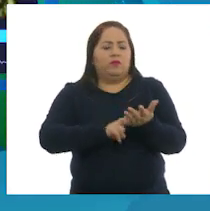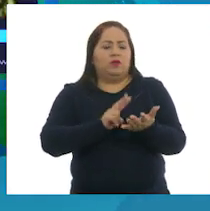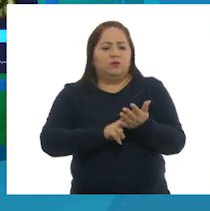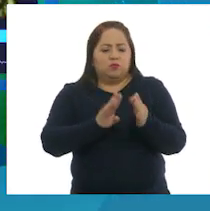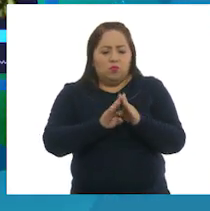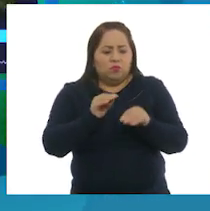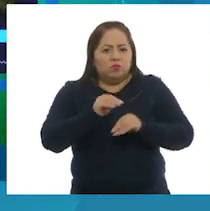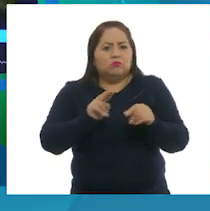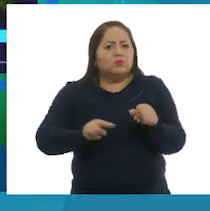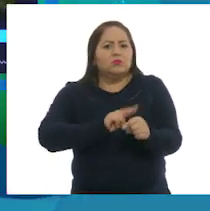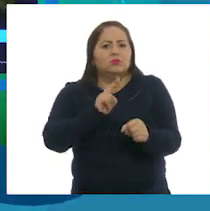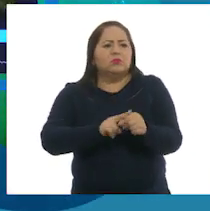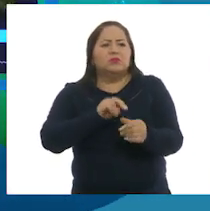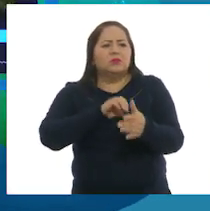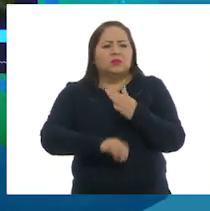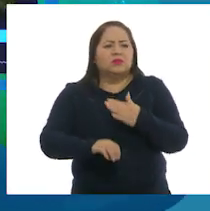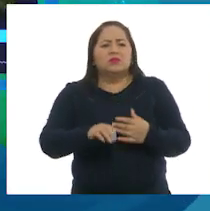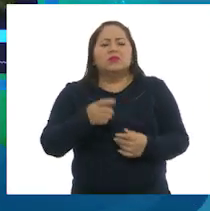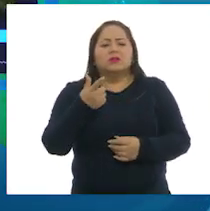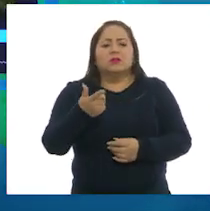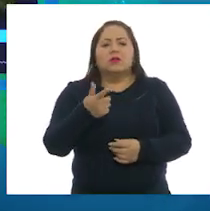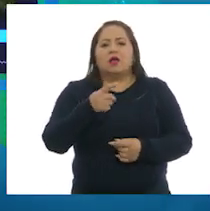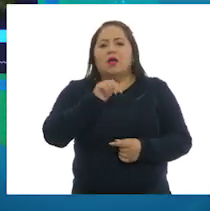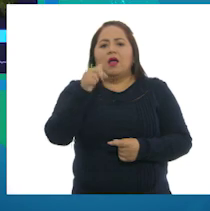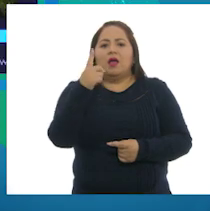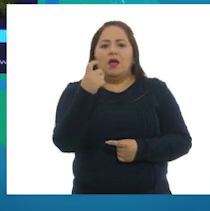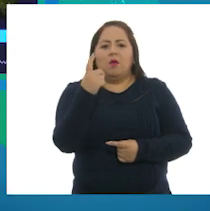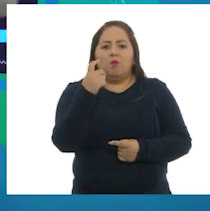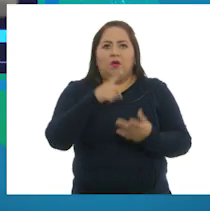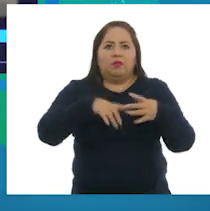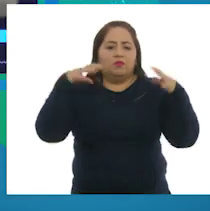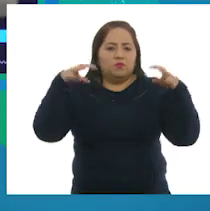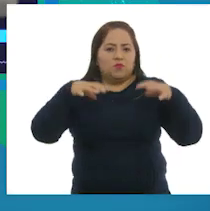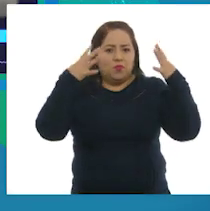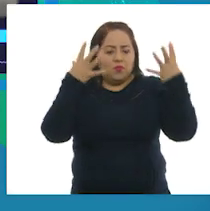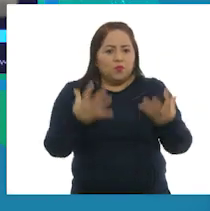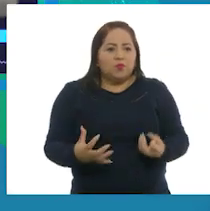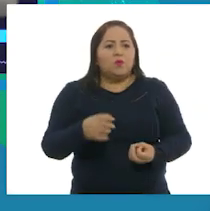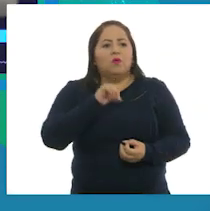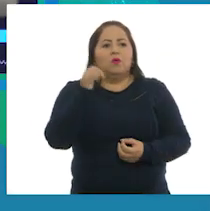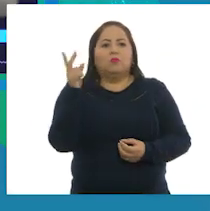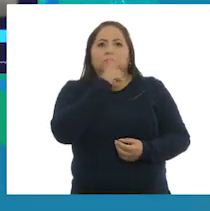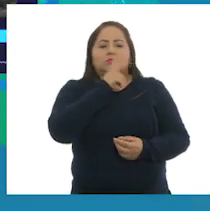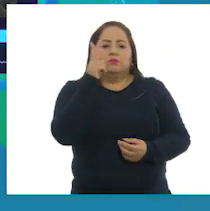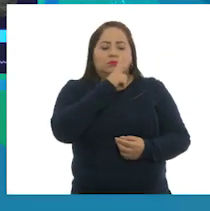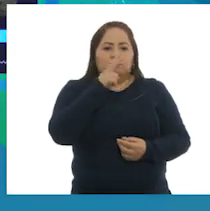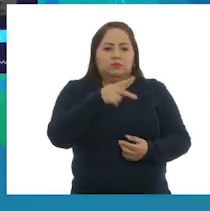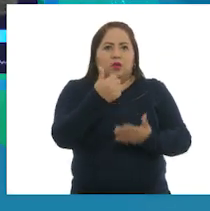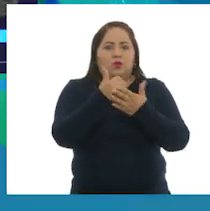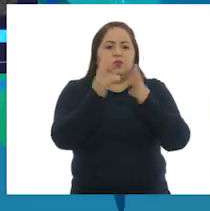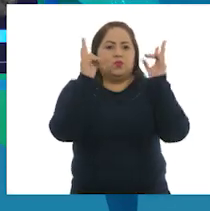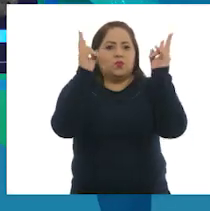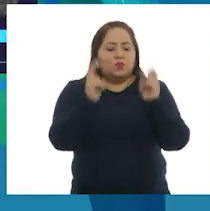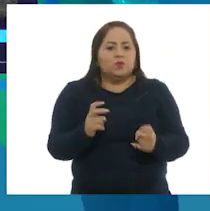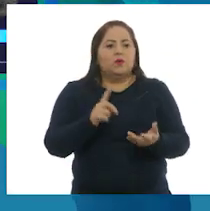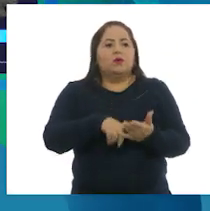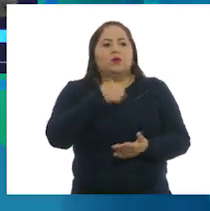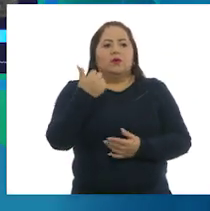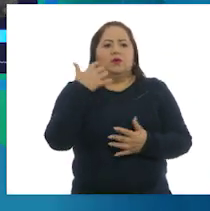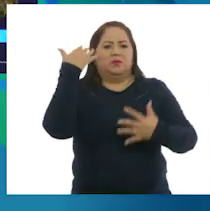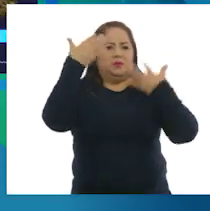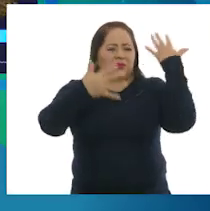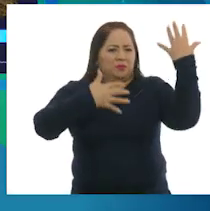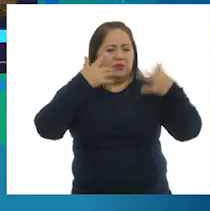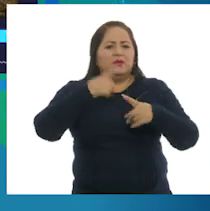procesos naturales, como la captación e infiltración de agua de lluvia, la generación de oxígeno, la absorción de dióxido de